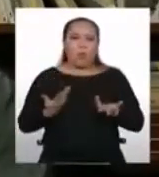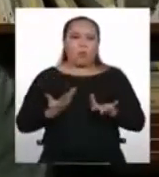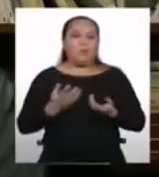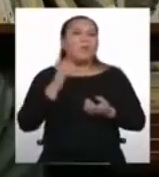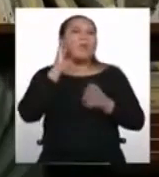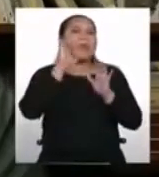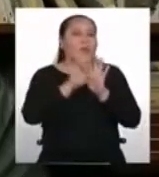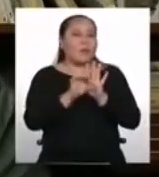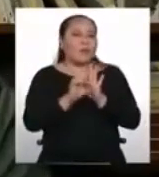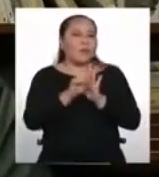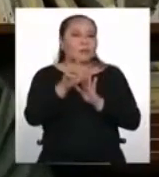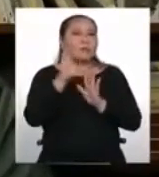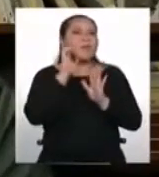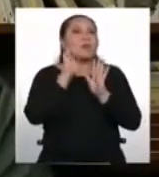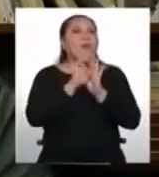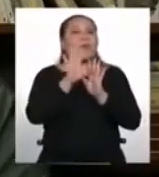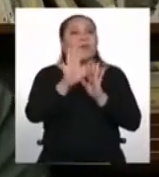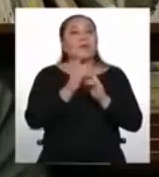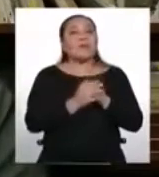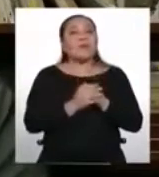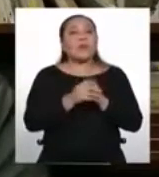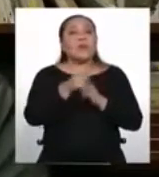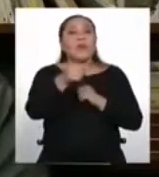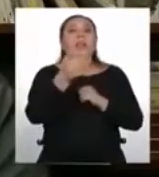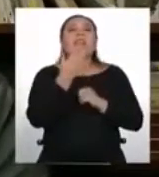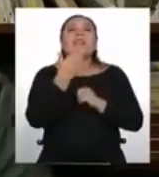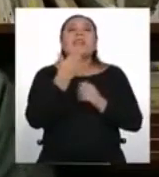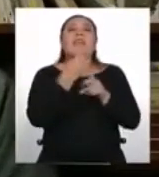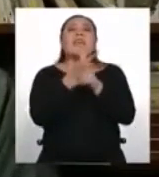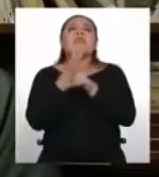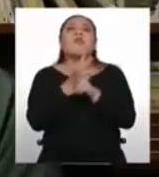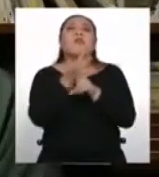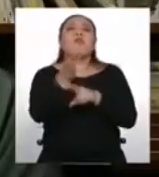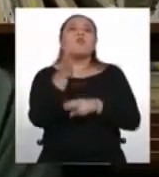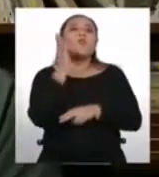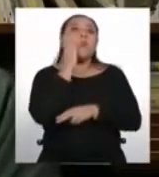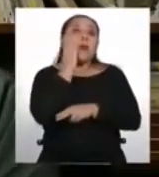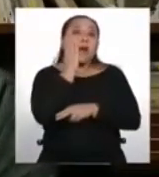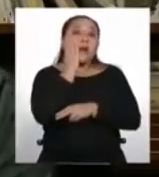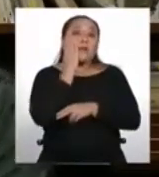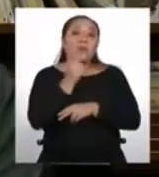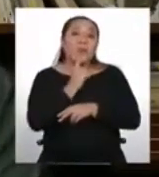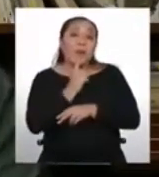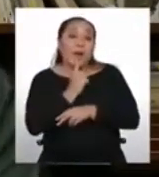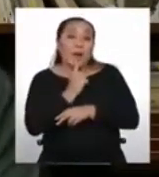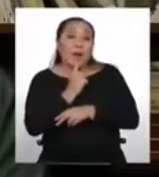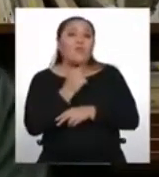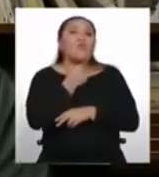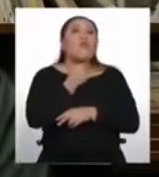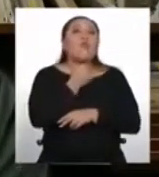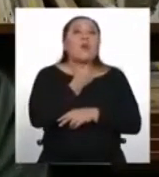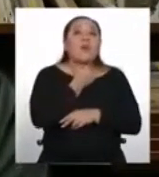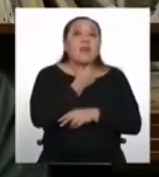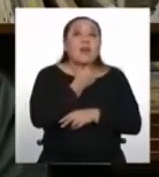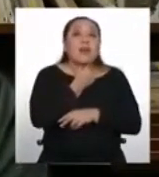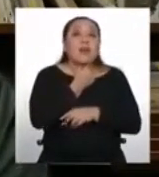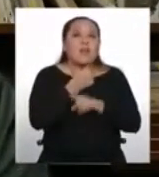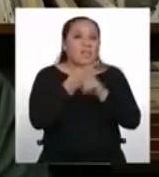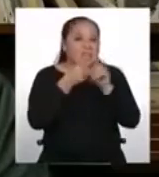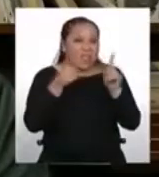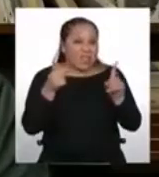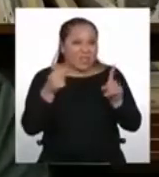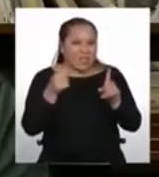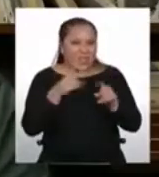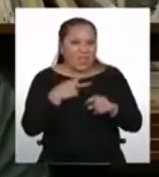¿Alguno de ustedes fue criado por su mamá, su papá, su abuelo, su abuela en una lengua distinta del